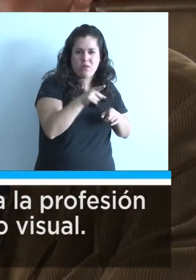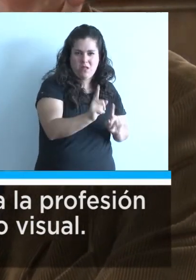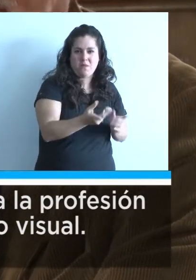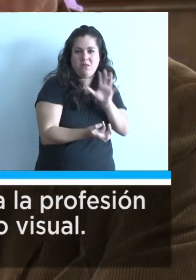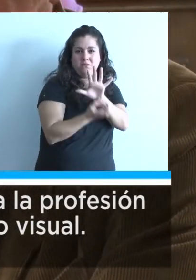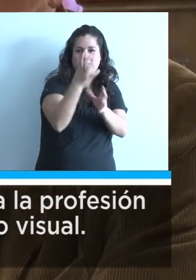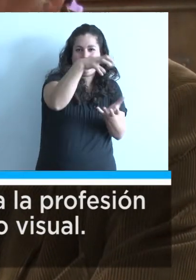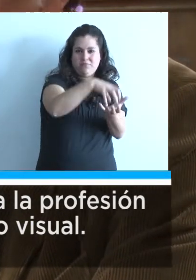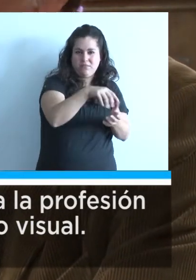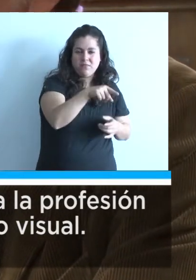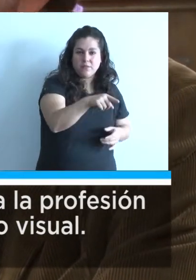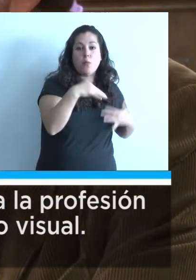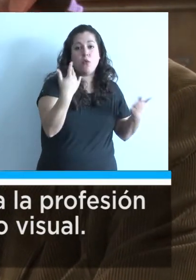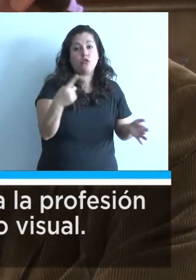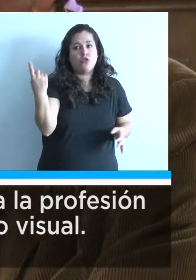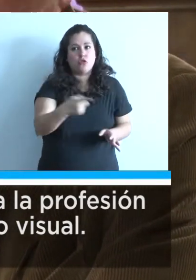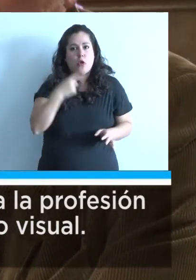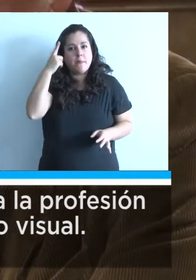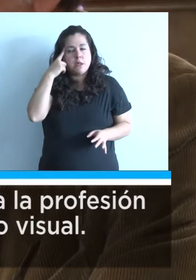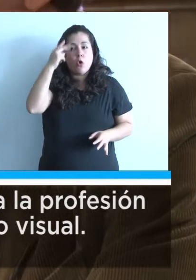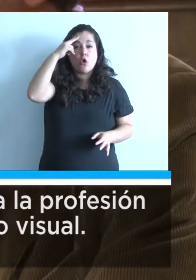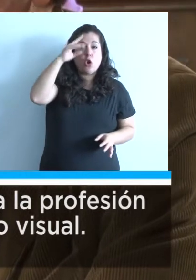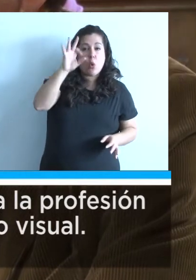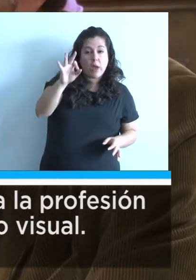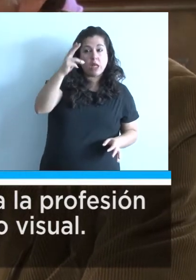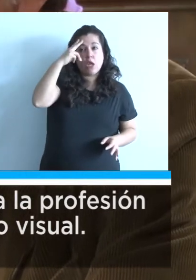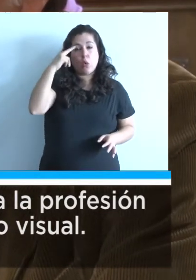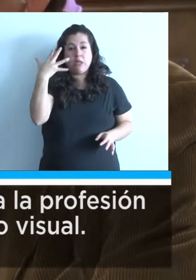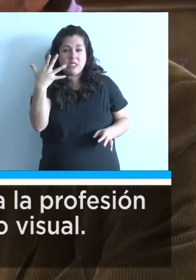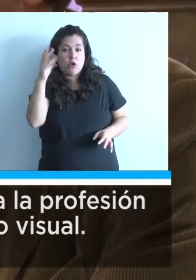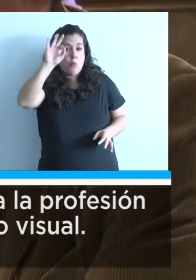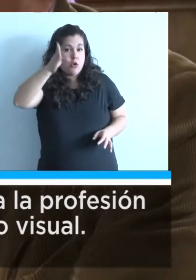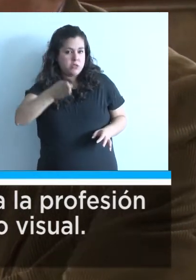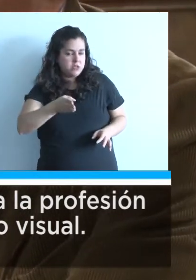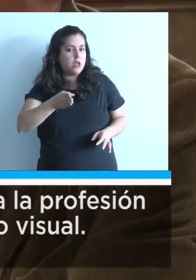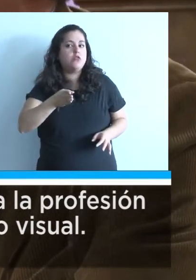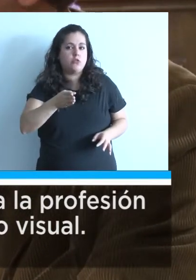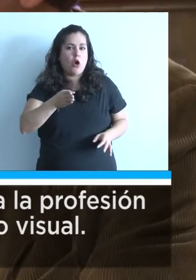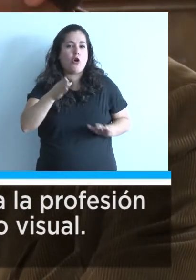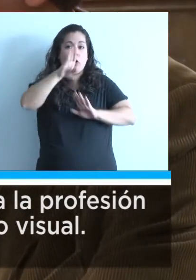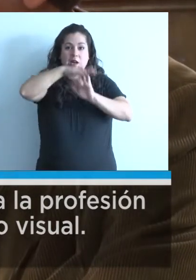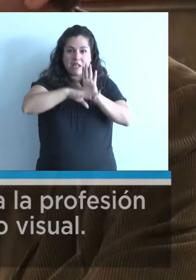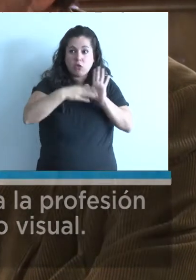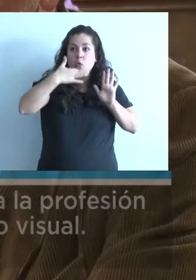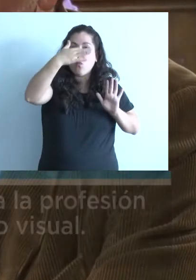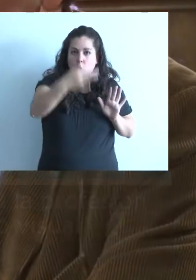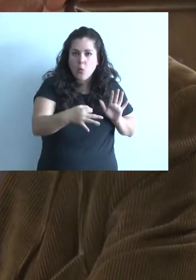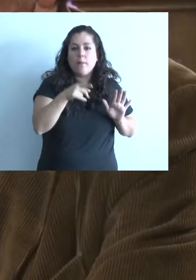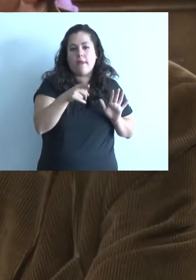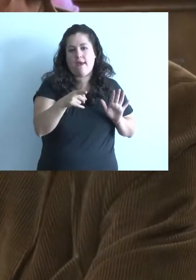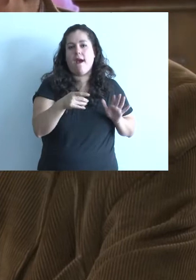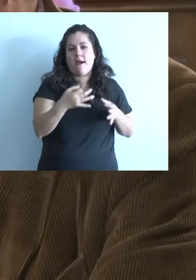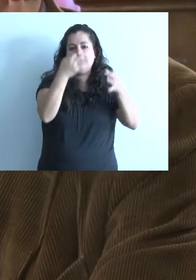embargo, básicamente consideramos que en un 90%, 95% con esos requisitos,